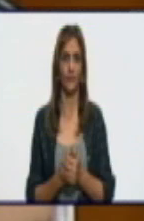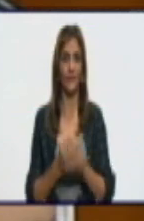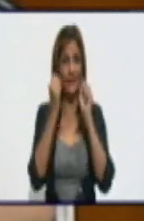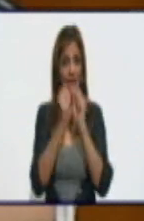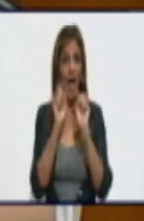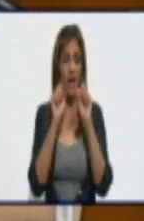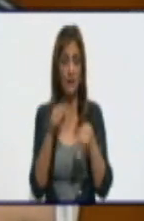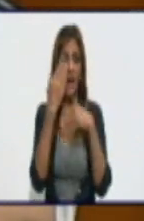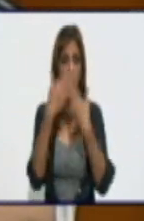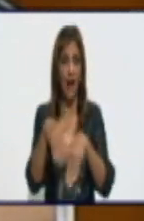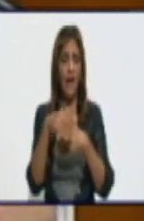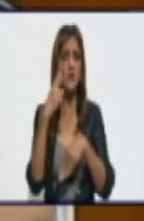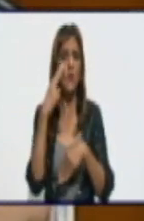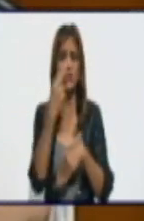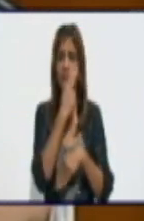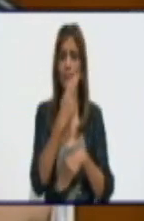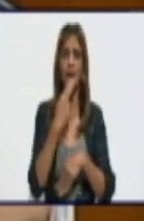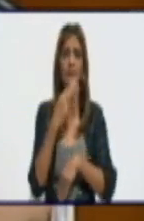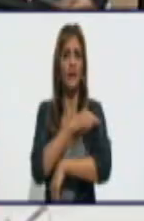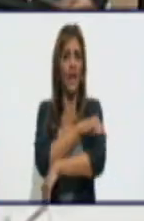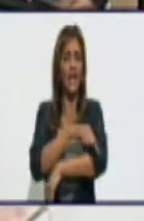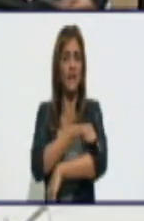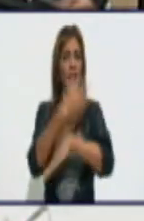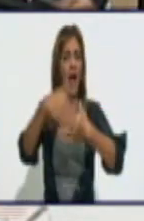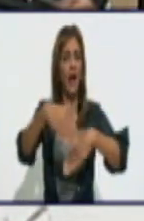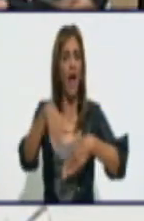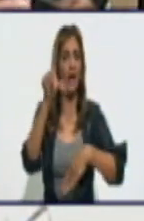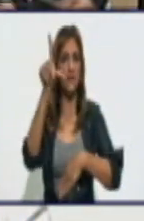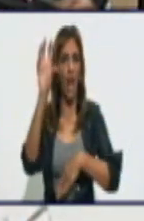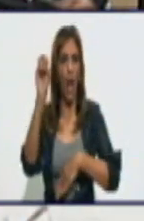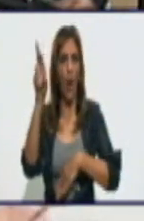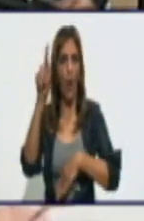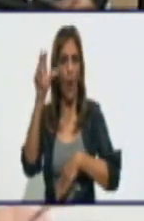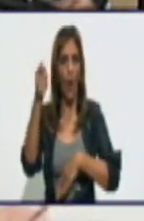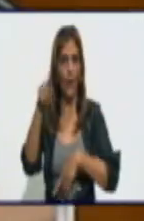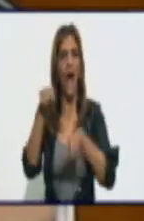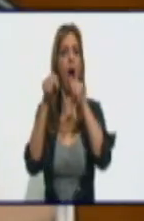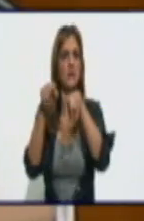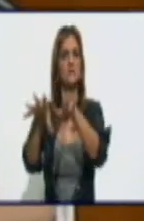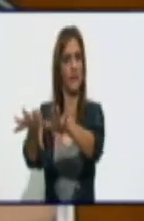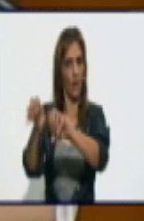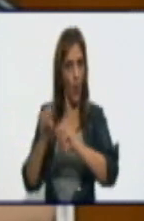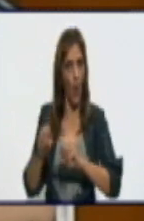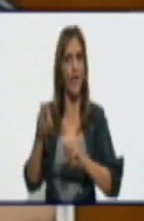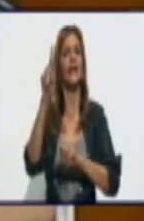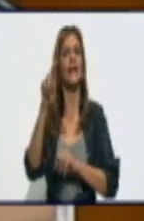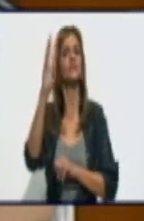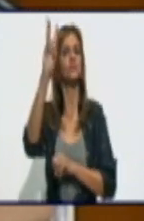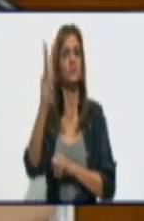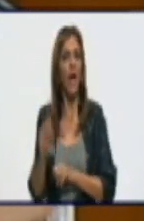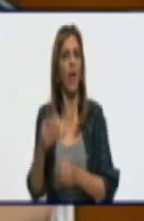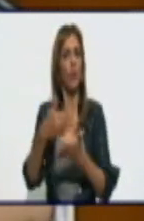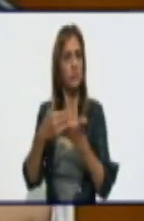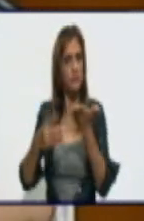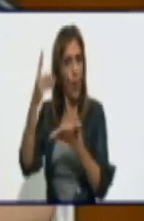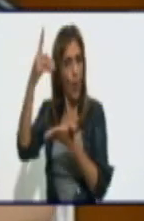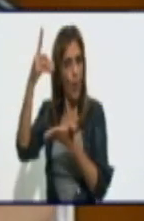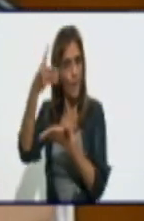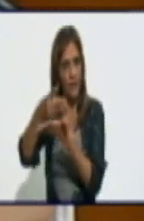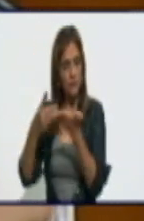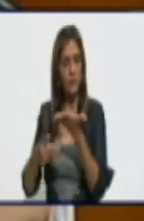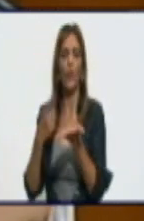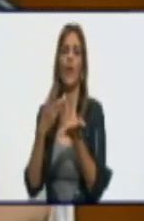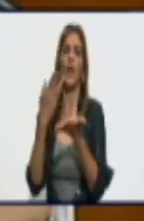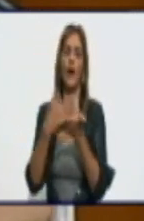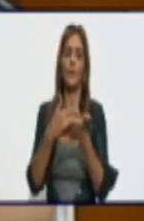Lora, Martí, esquina Lora, prácticamente ahí. Ahí se recoge el certifico que dice que usted se hizo ese PCR y que su